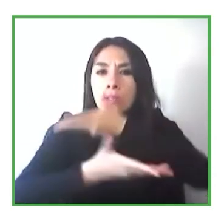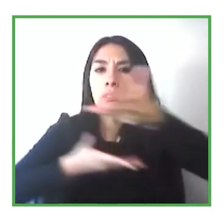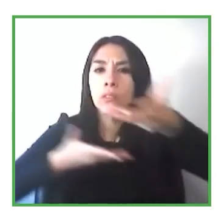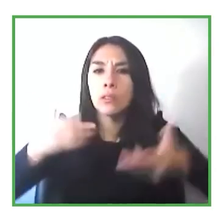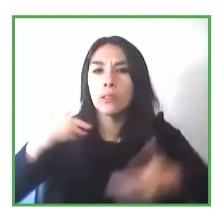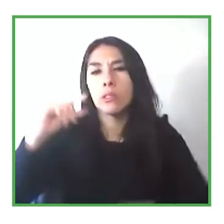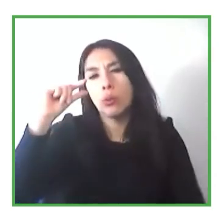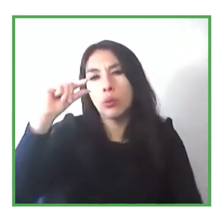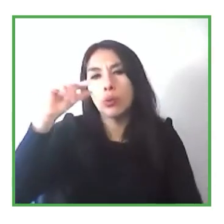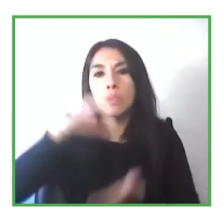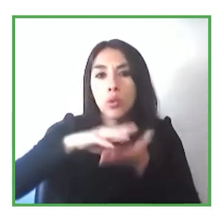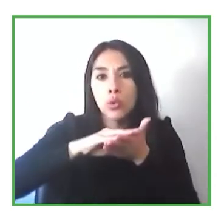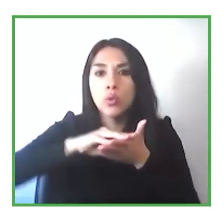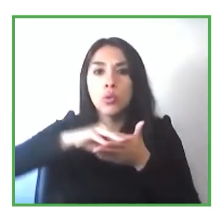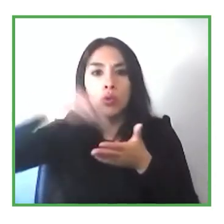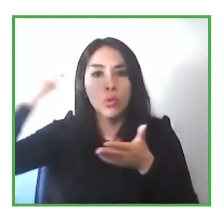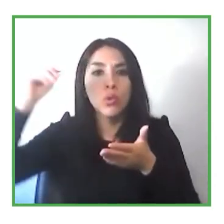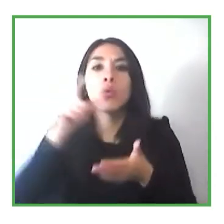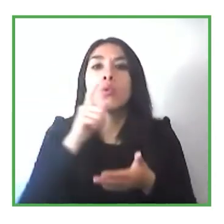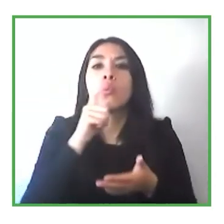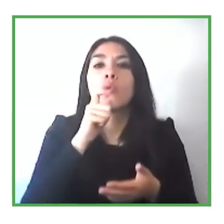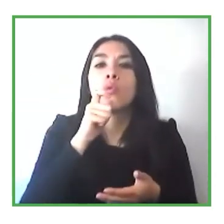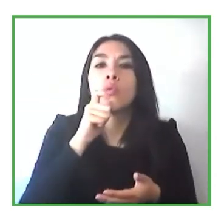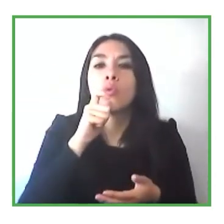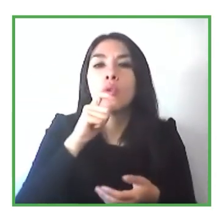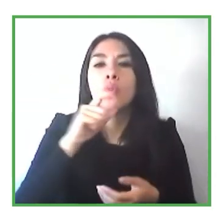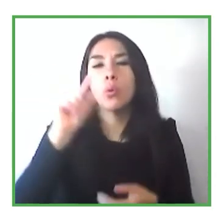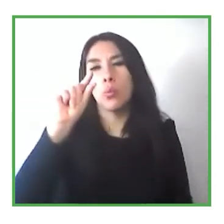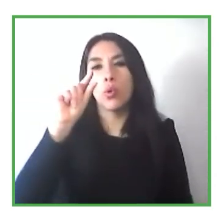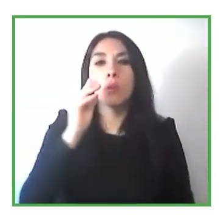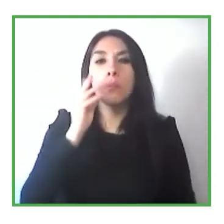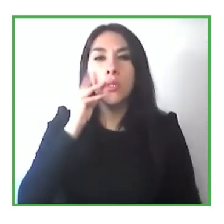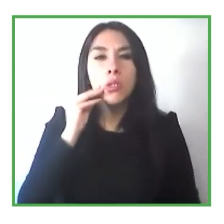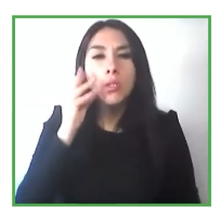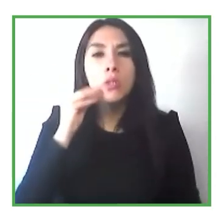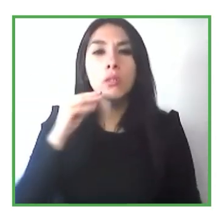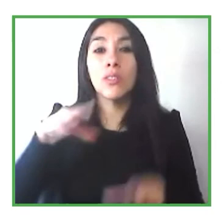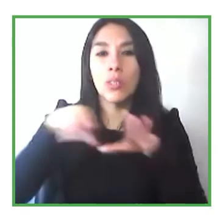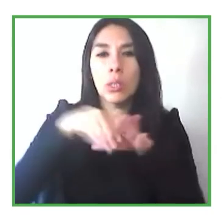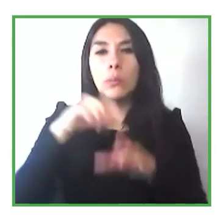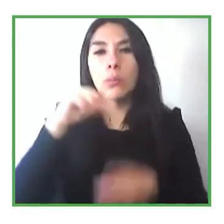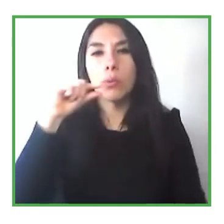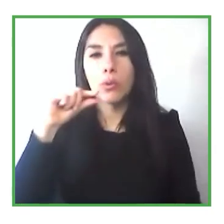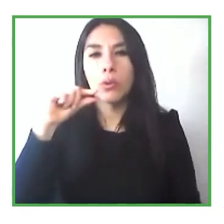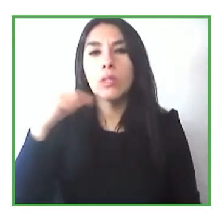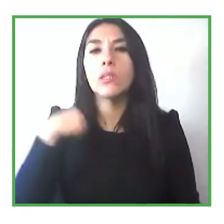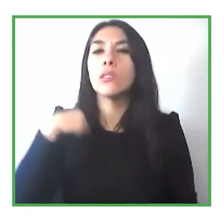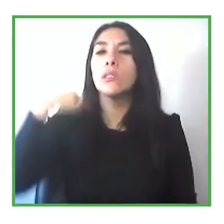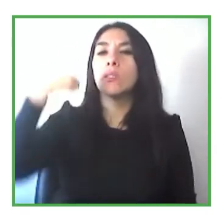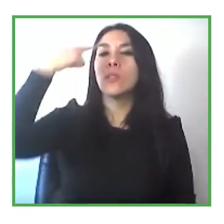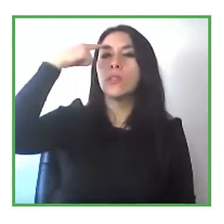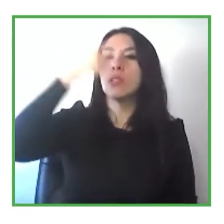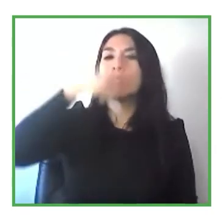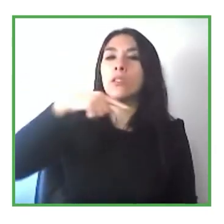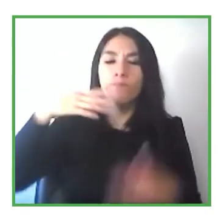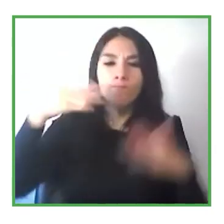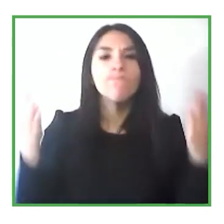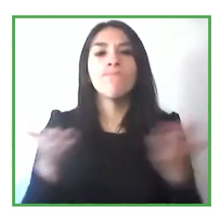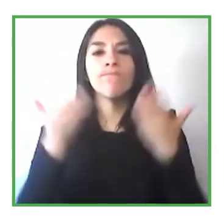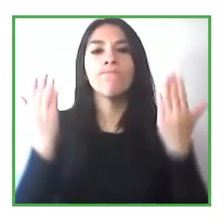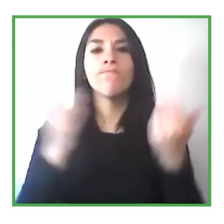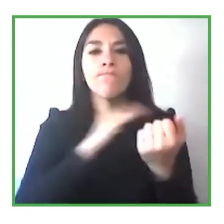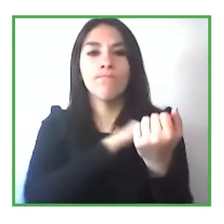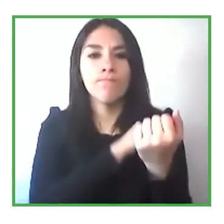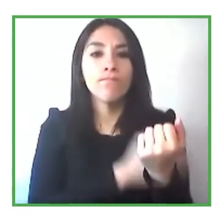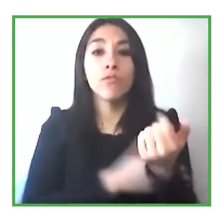de inclusión entonces nos vimos en la necesidad de reforzar relaciones bilaterales trabajar un poco más de cerca con las